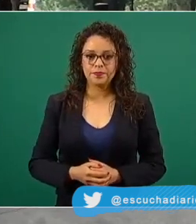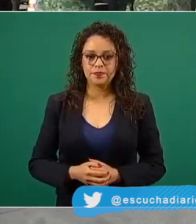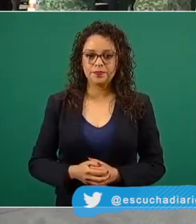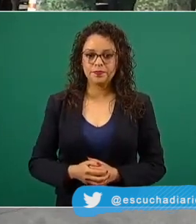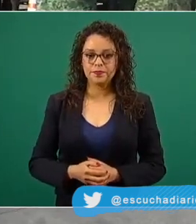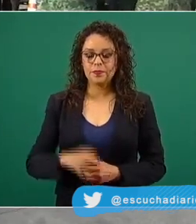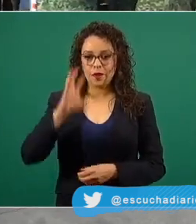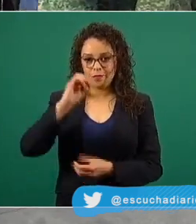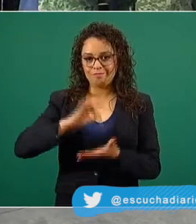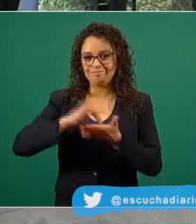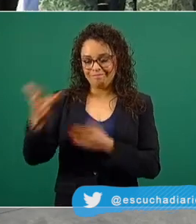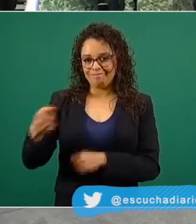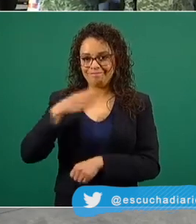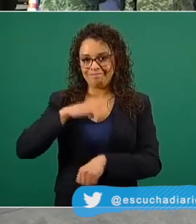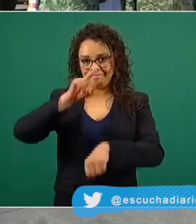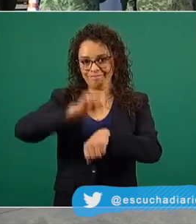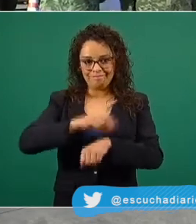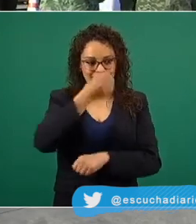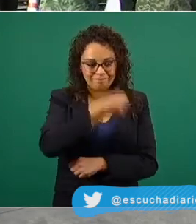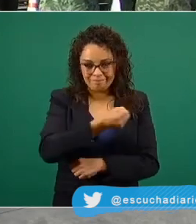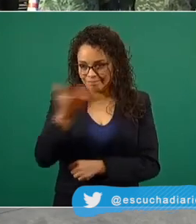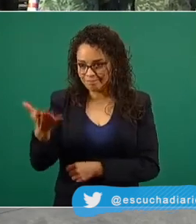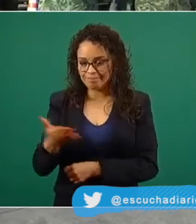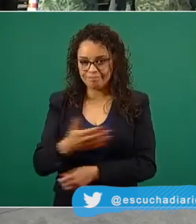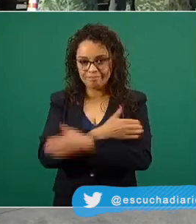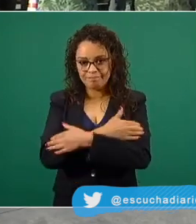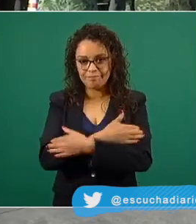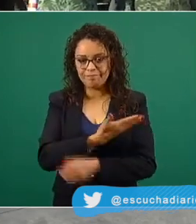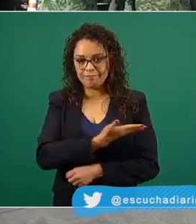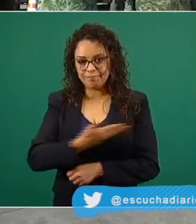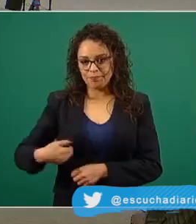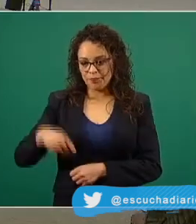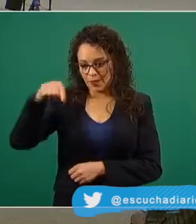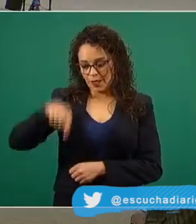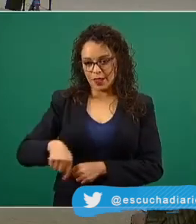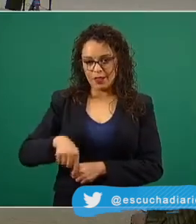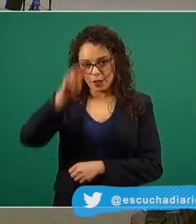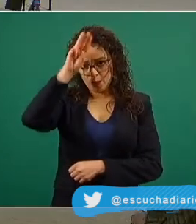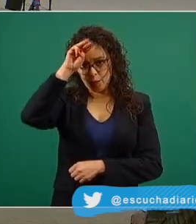Muchas gracias, muy buenos días. Saludos, señor presidente, desde Monterrey, Nuevo León.